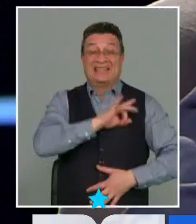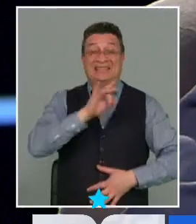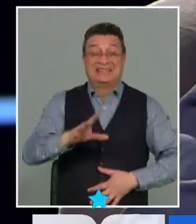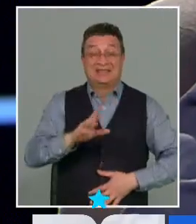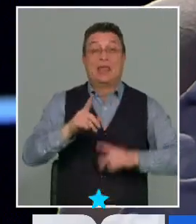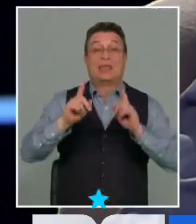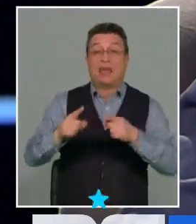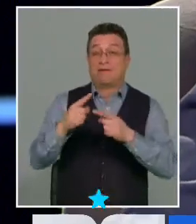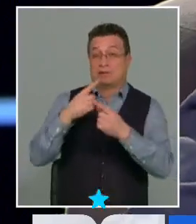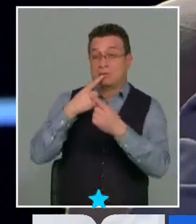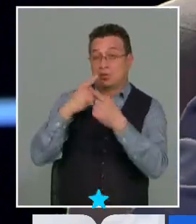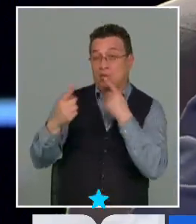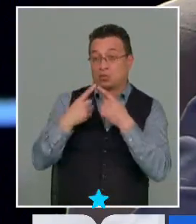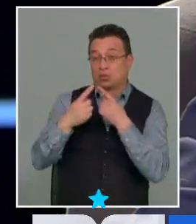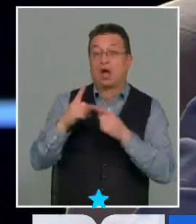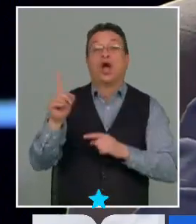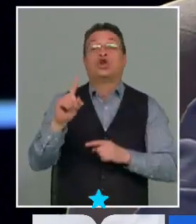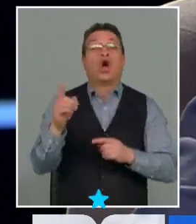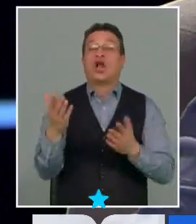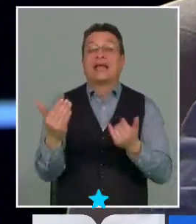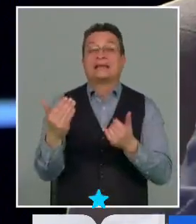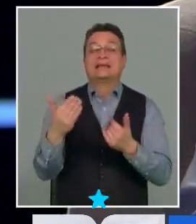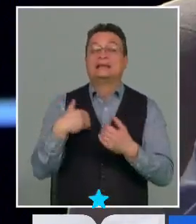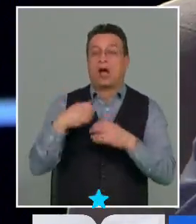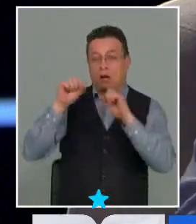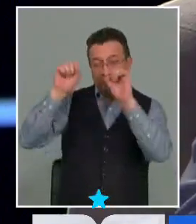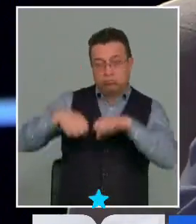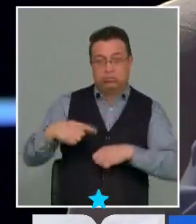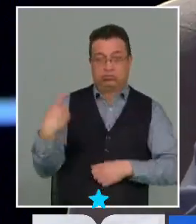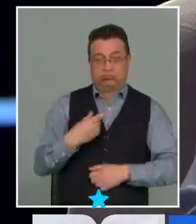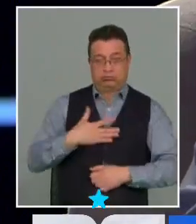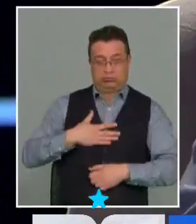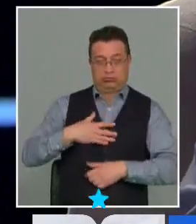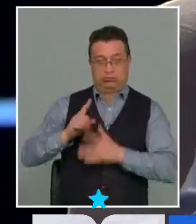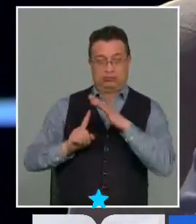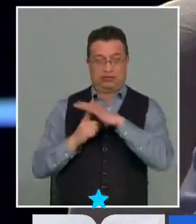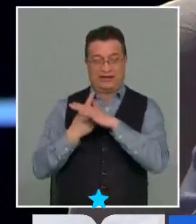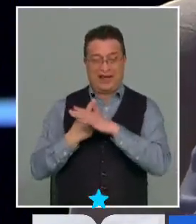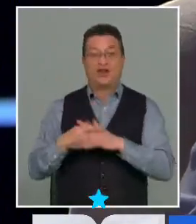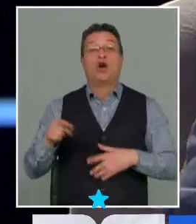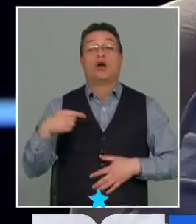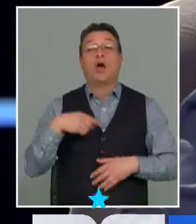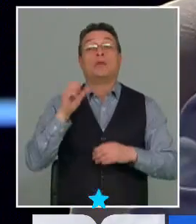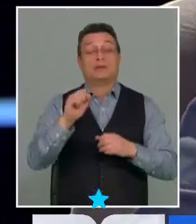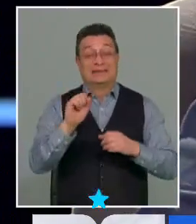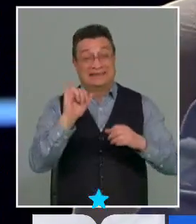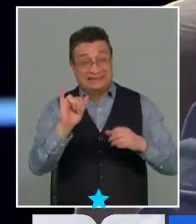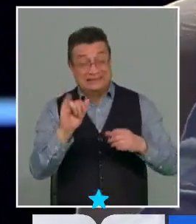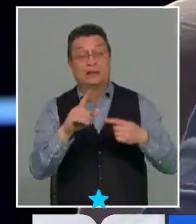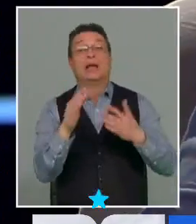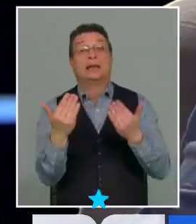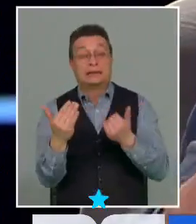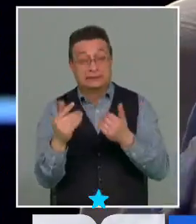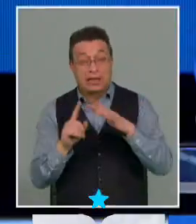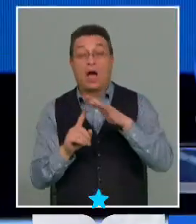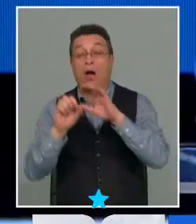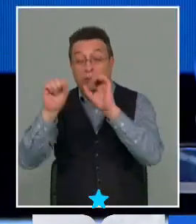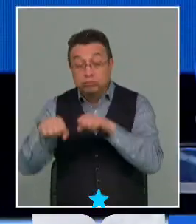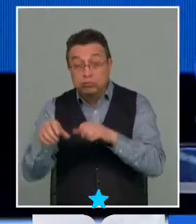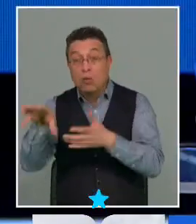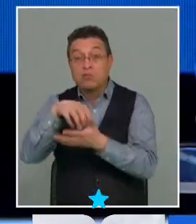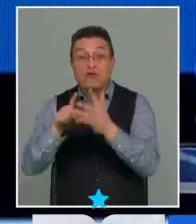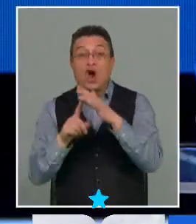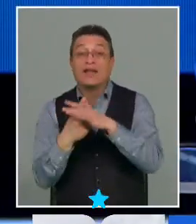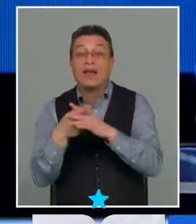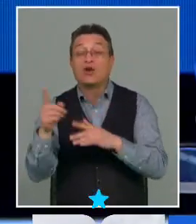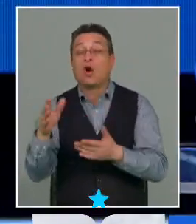hacer consulta y no necesitan el consentimiento pero si en el 91 numeral 2 dice que necesitan el consentimiento y lo pone como un